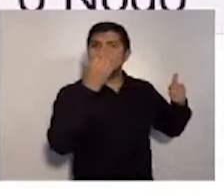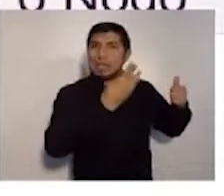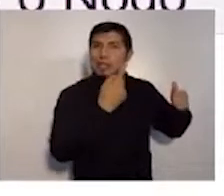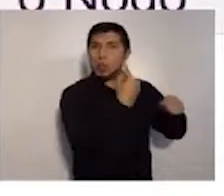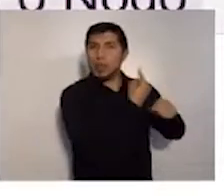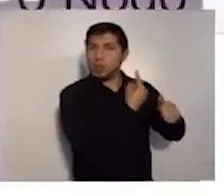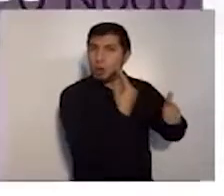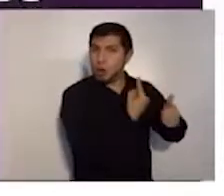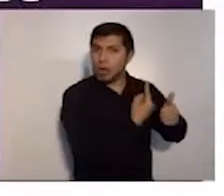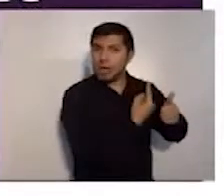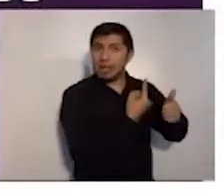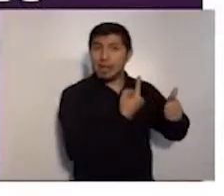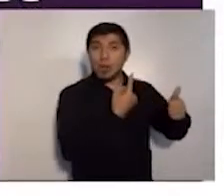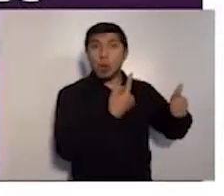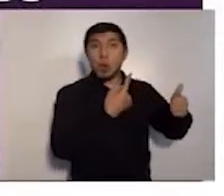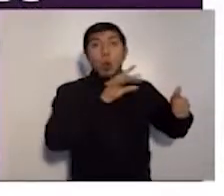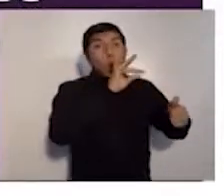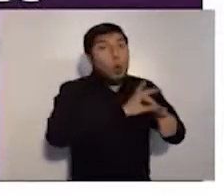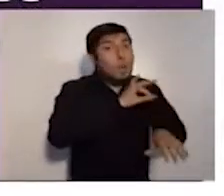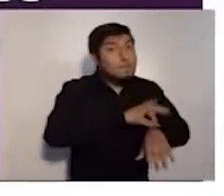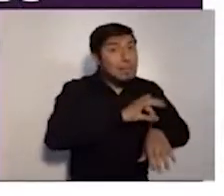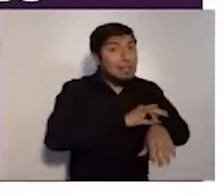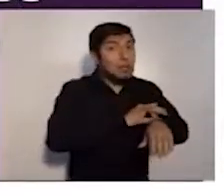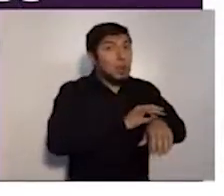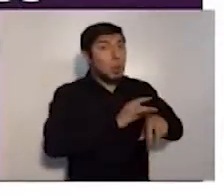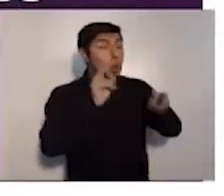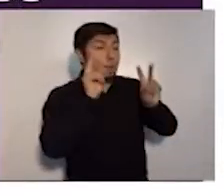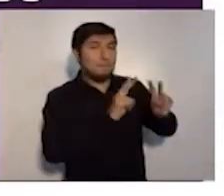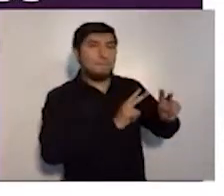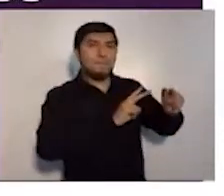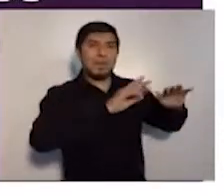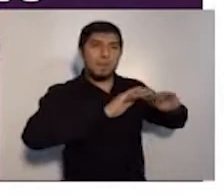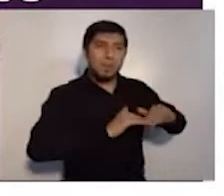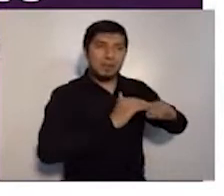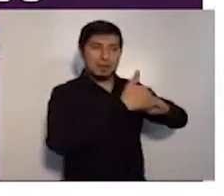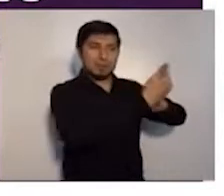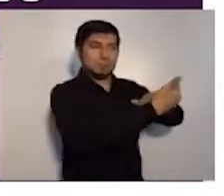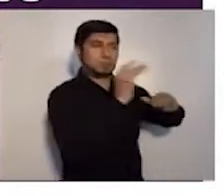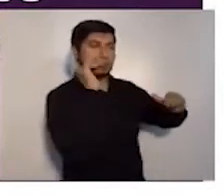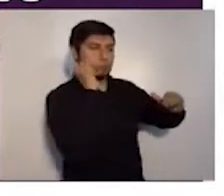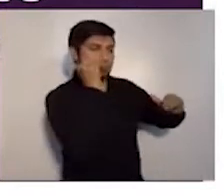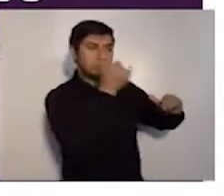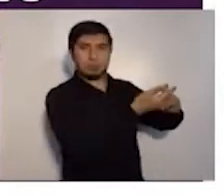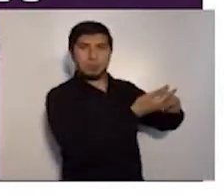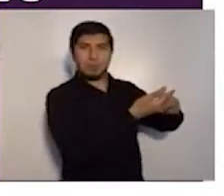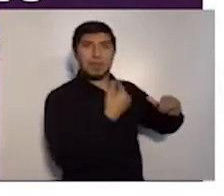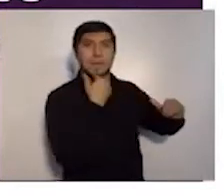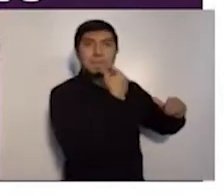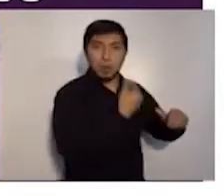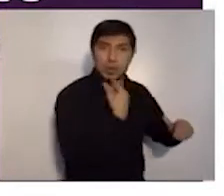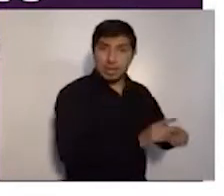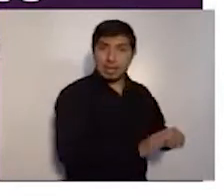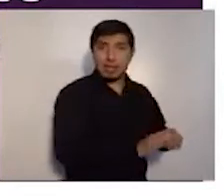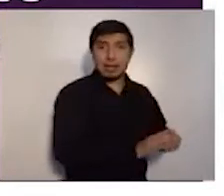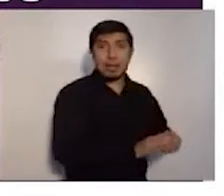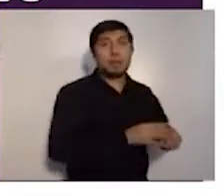por un médico por asistencia virtual, es decir, por telemedicina. Van a ir y soparlo a la casa si el paciente